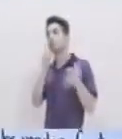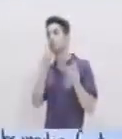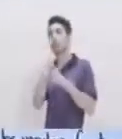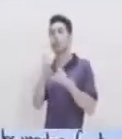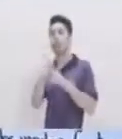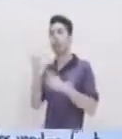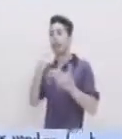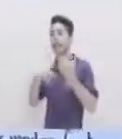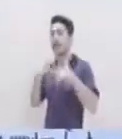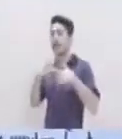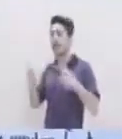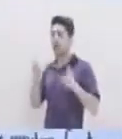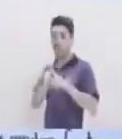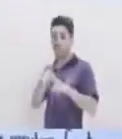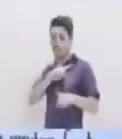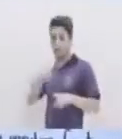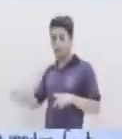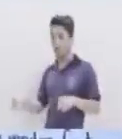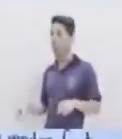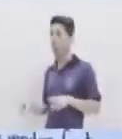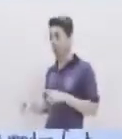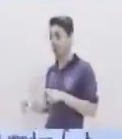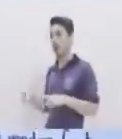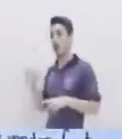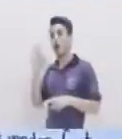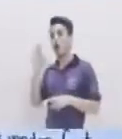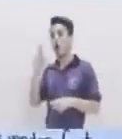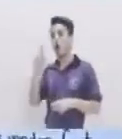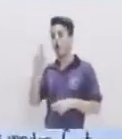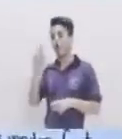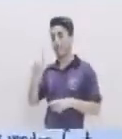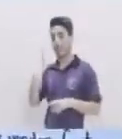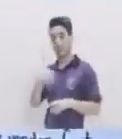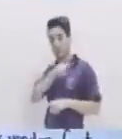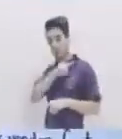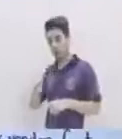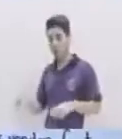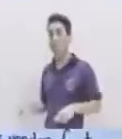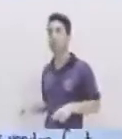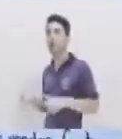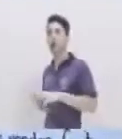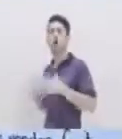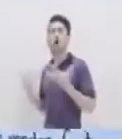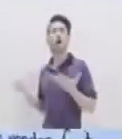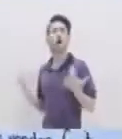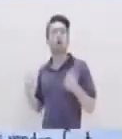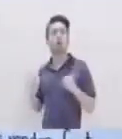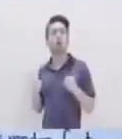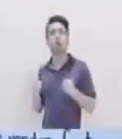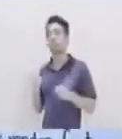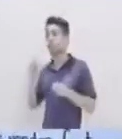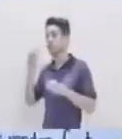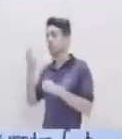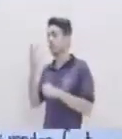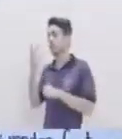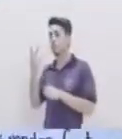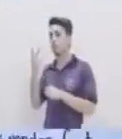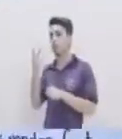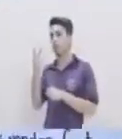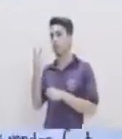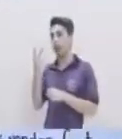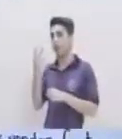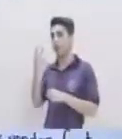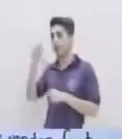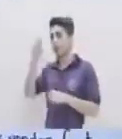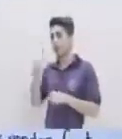apelativa Y esto nos da para dirigir o dar órdenes Pero esto únicamente se puede utilizar con la segunda persona